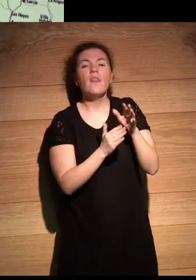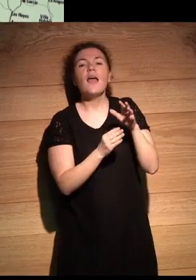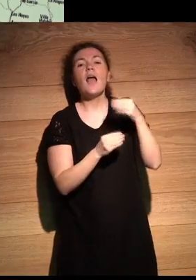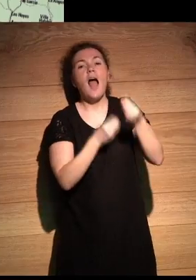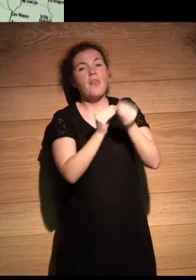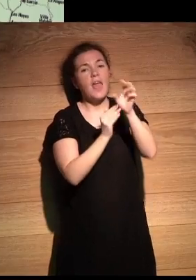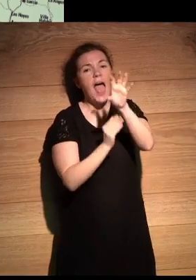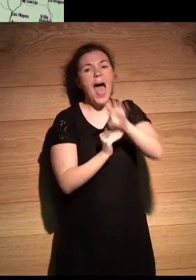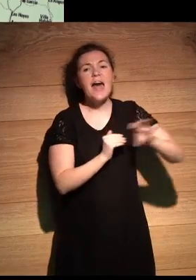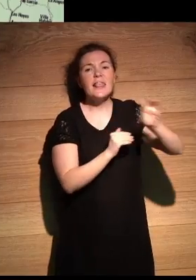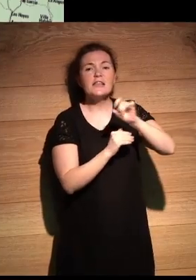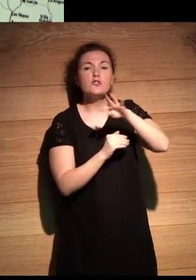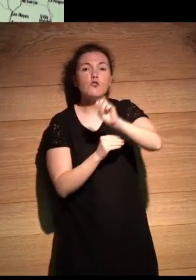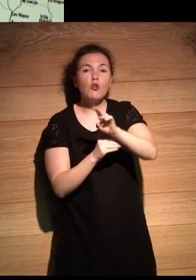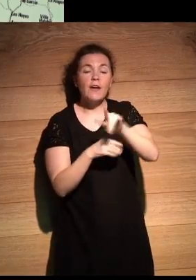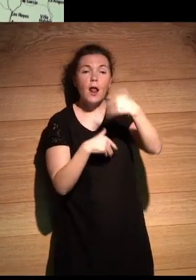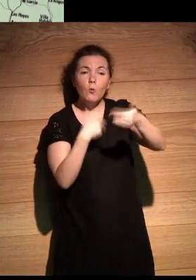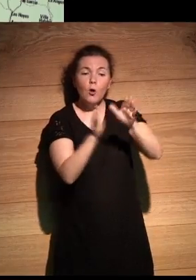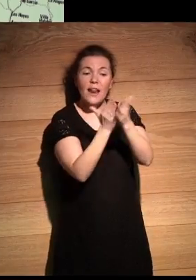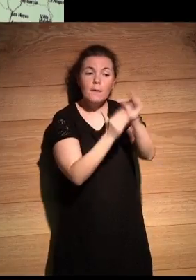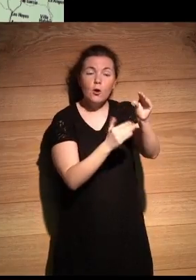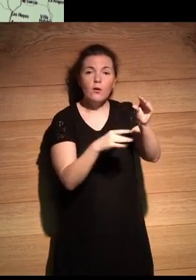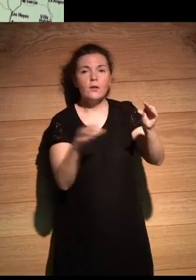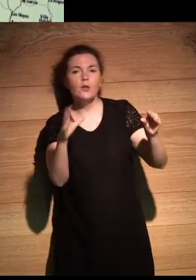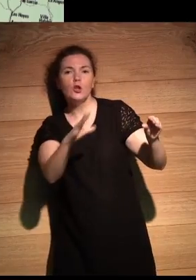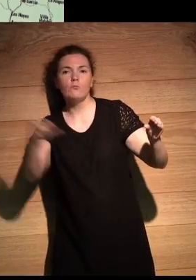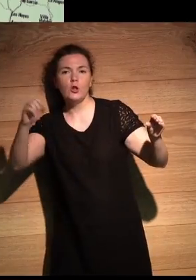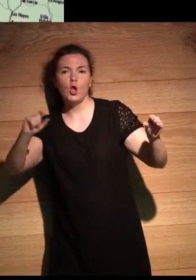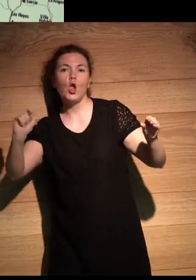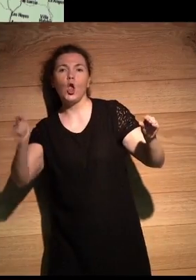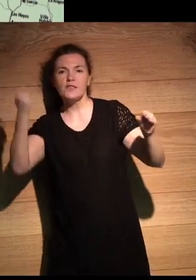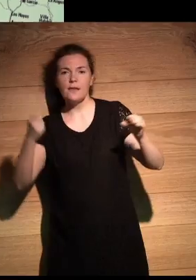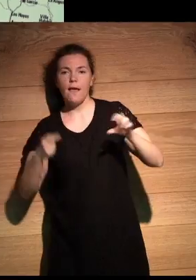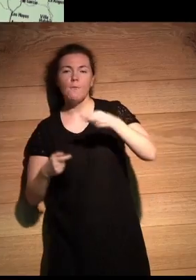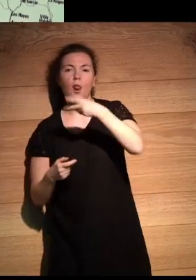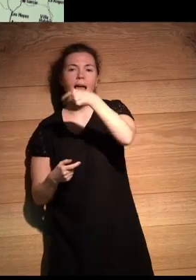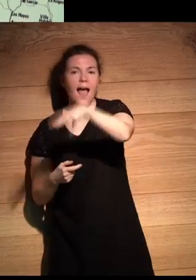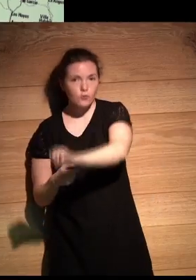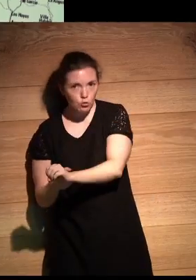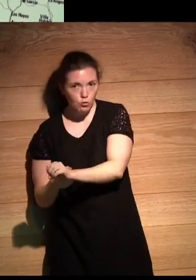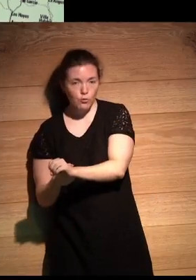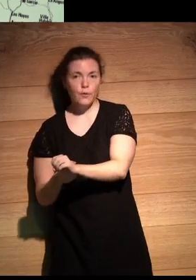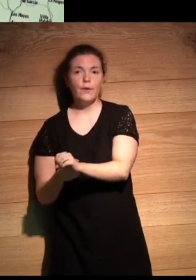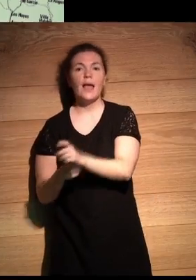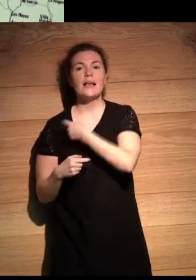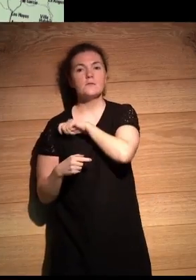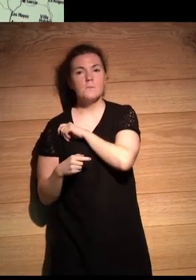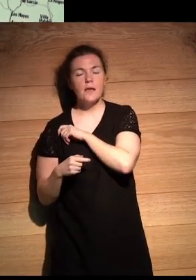después, este Atlas llega a manos de Bolaño, que estaba viviendo en España y llega gracias a Bruno Montané, el poeta,